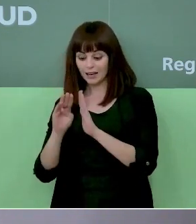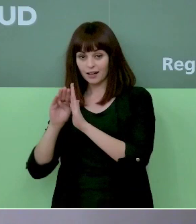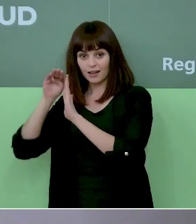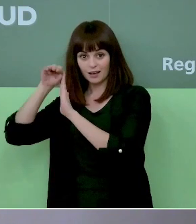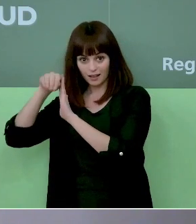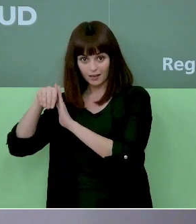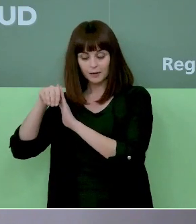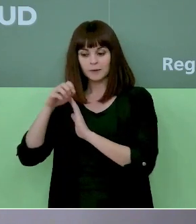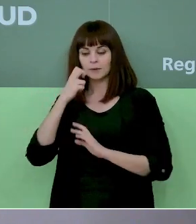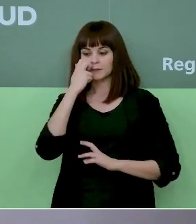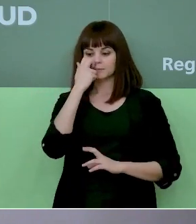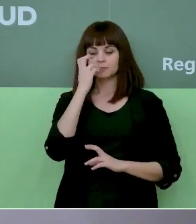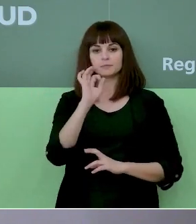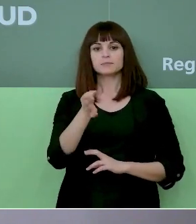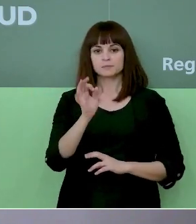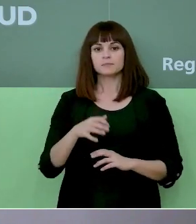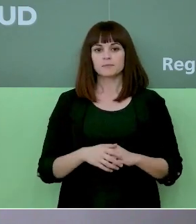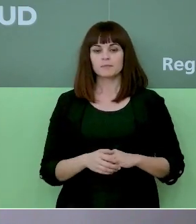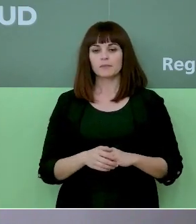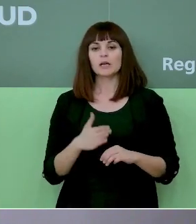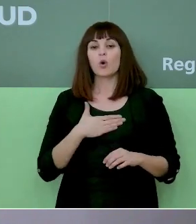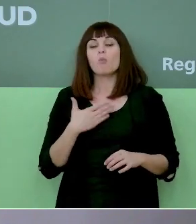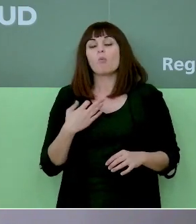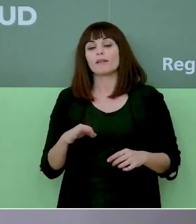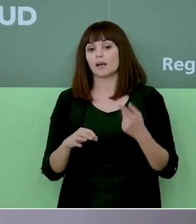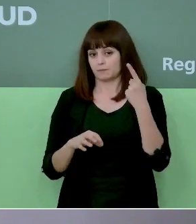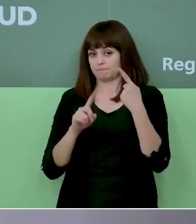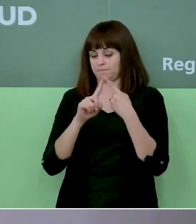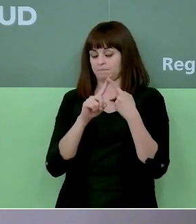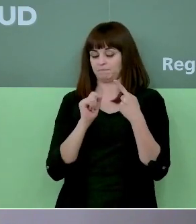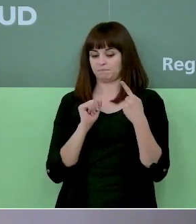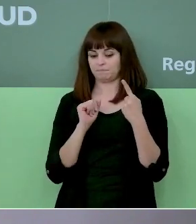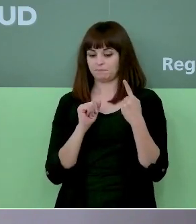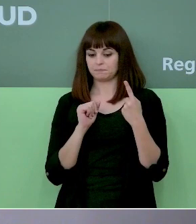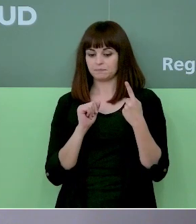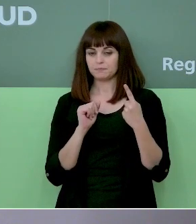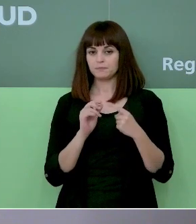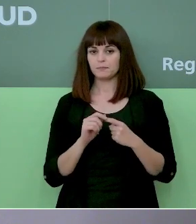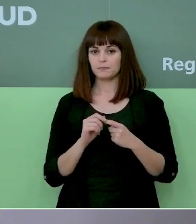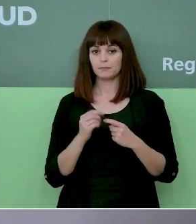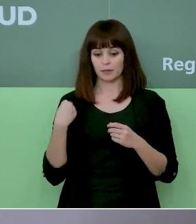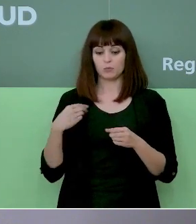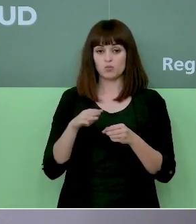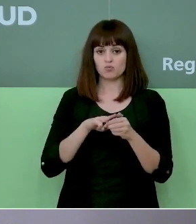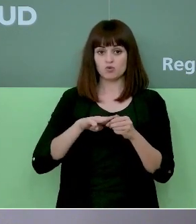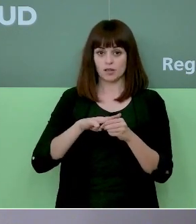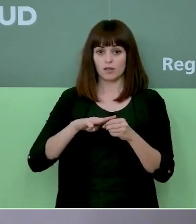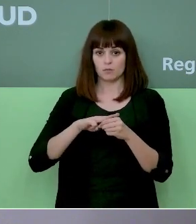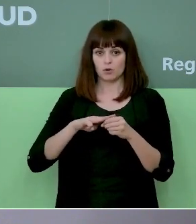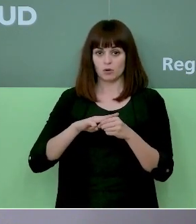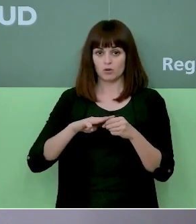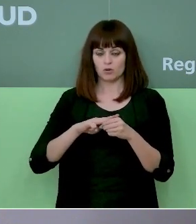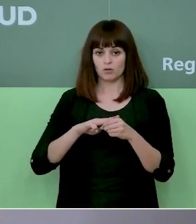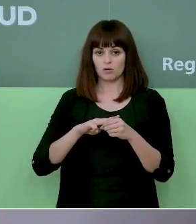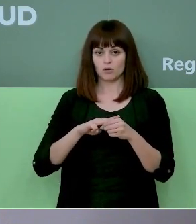es que hay varias posibilidades y una de las posibilidades es que en el municipio lo